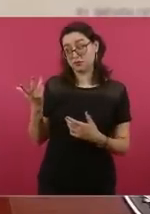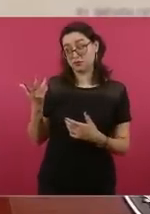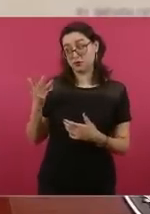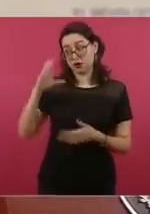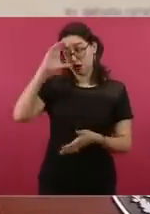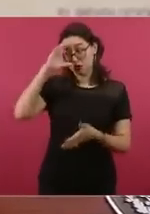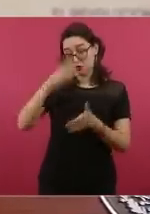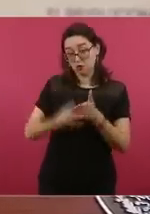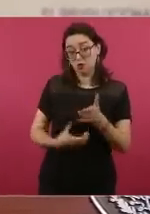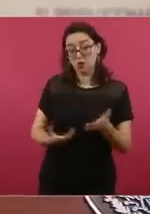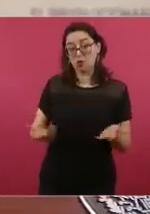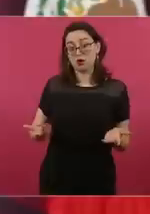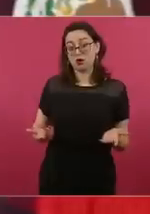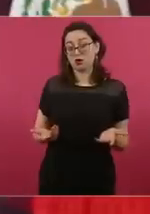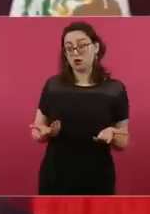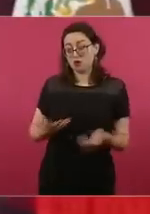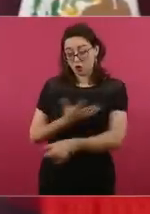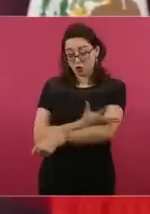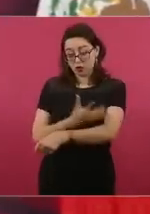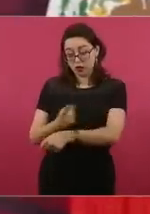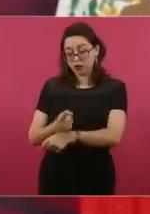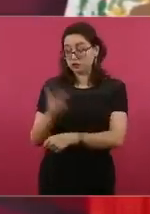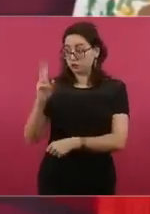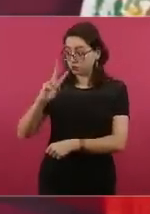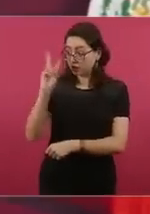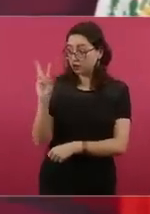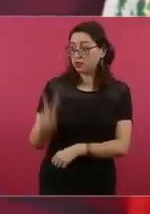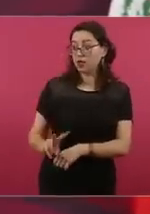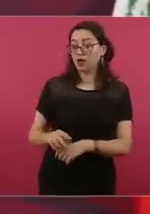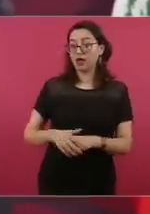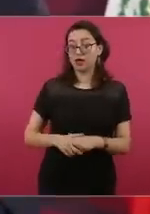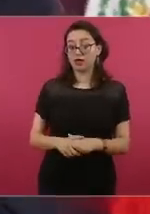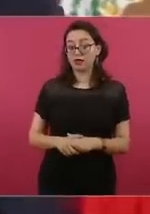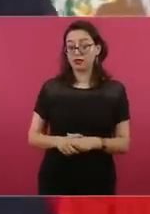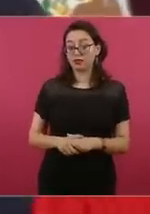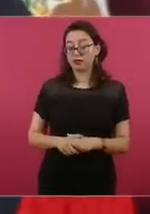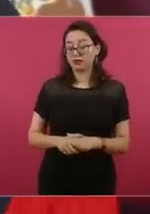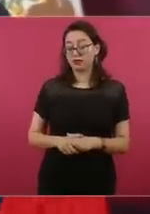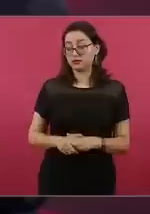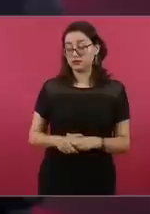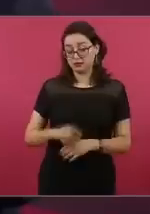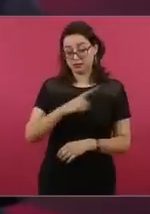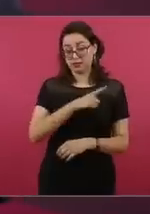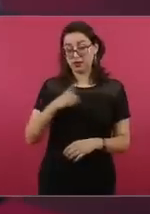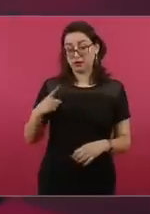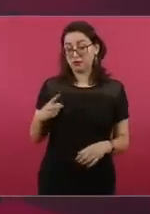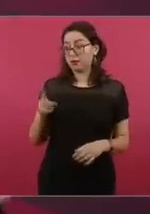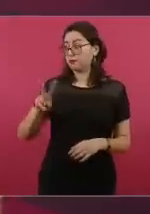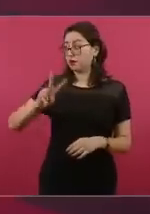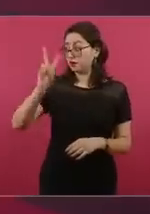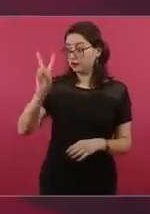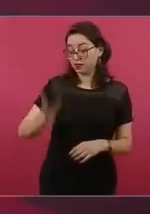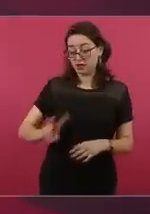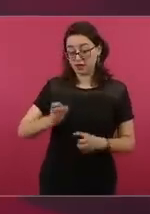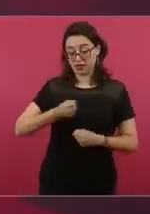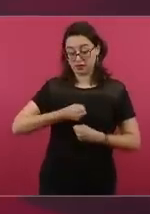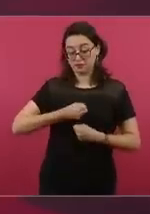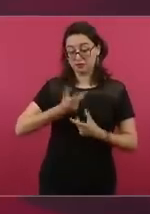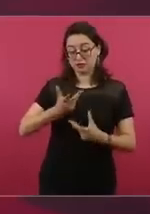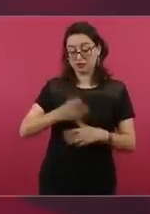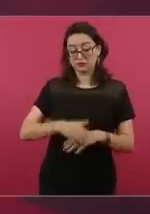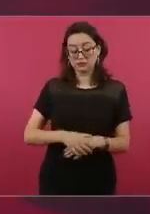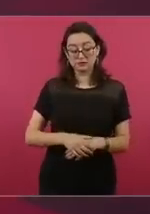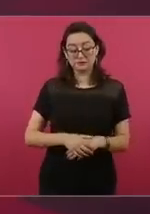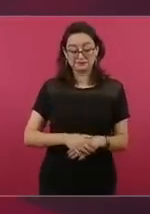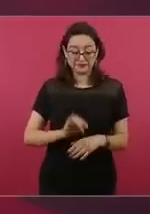y hablar con la verdad, que es la que nos hace libres, pues sí sabía